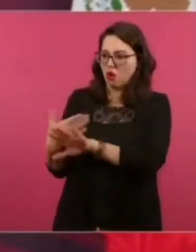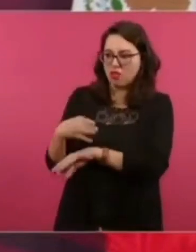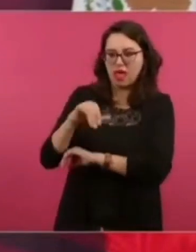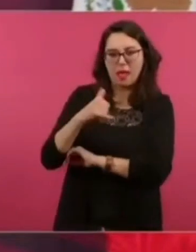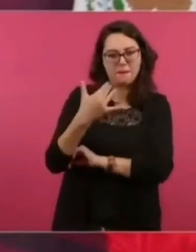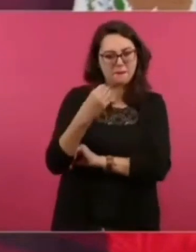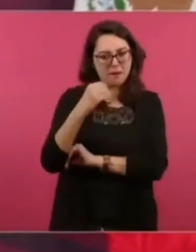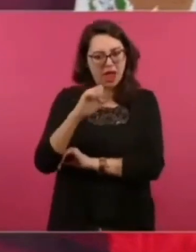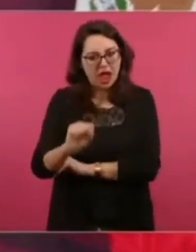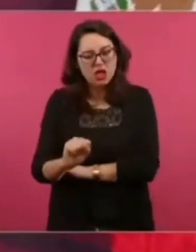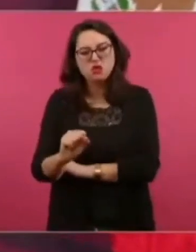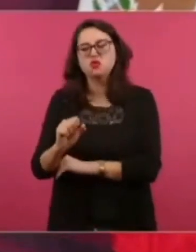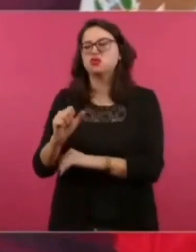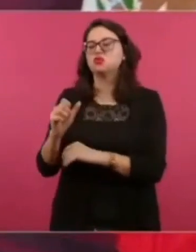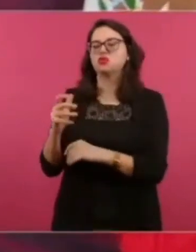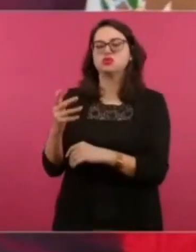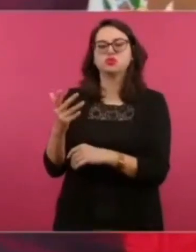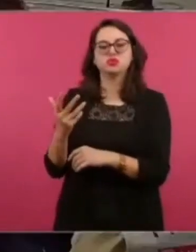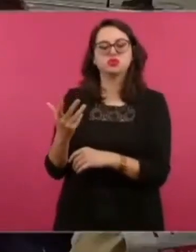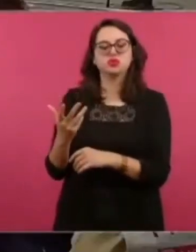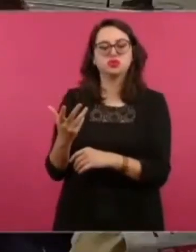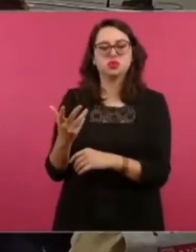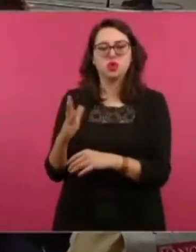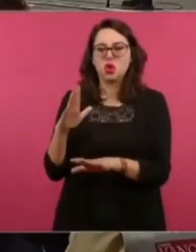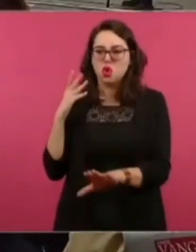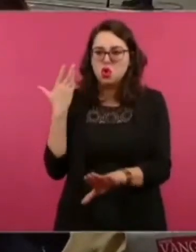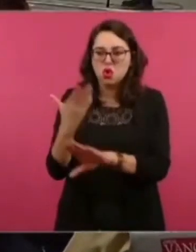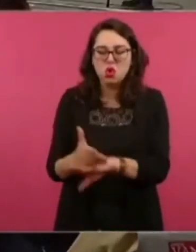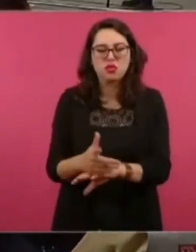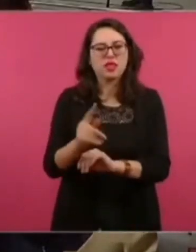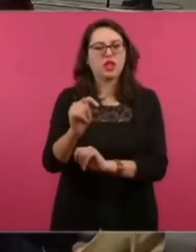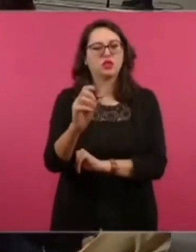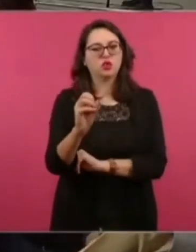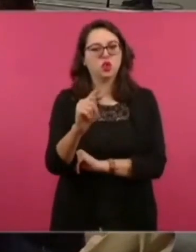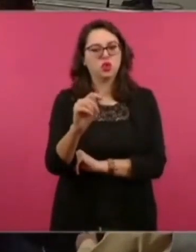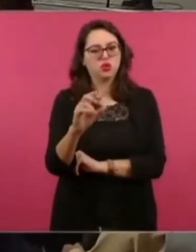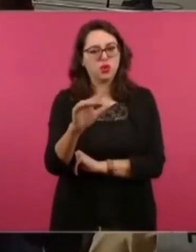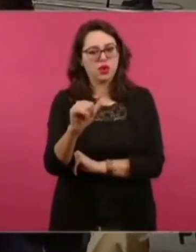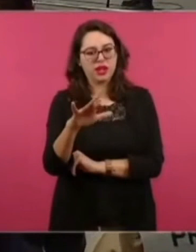a a los totonacas,